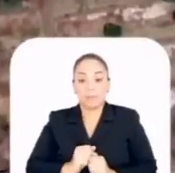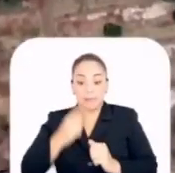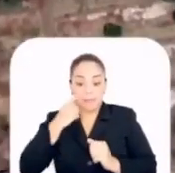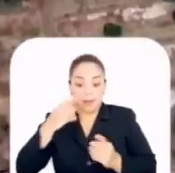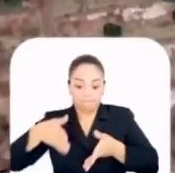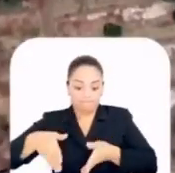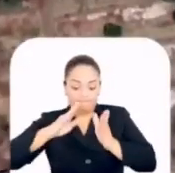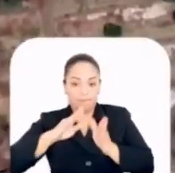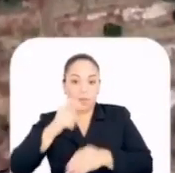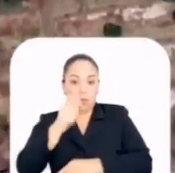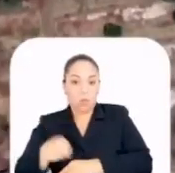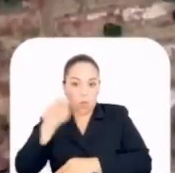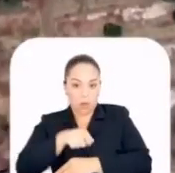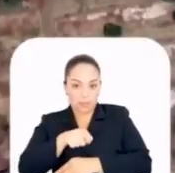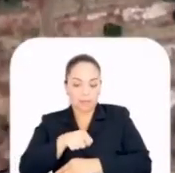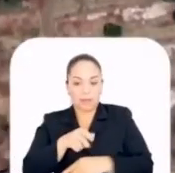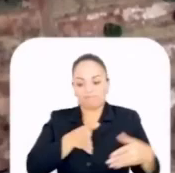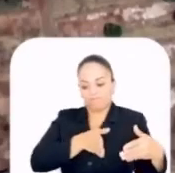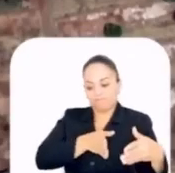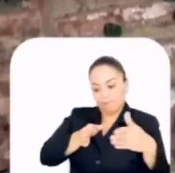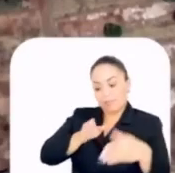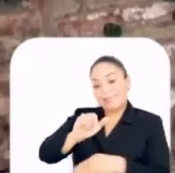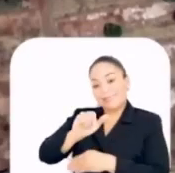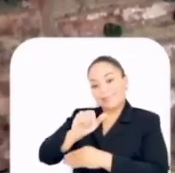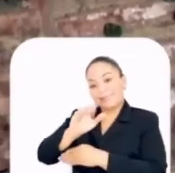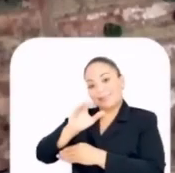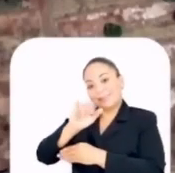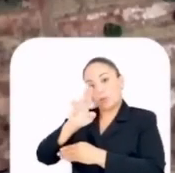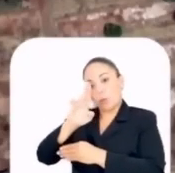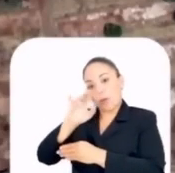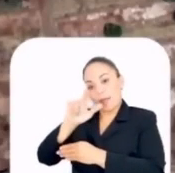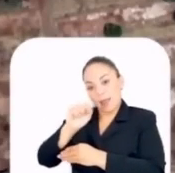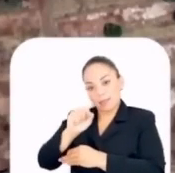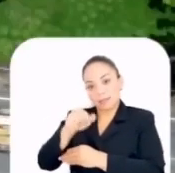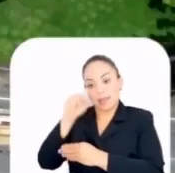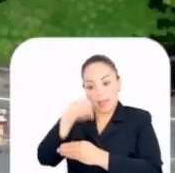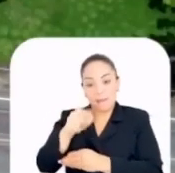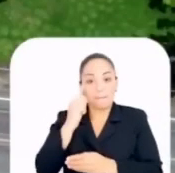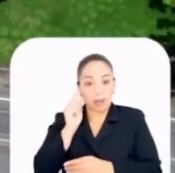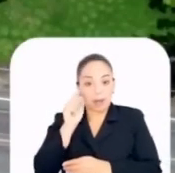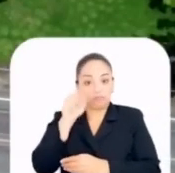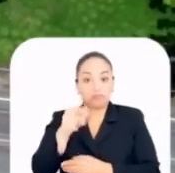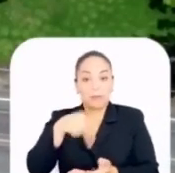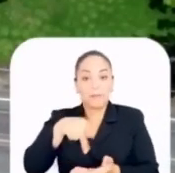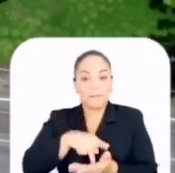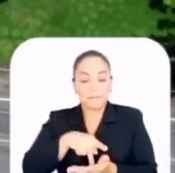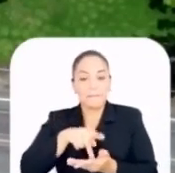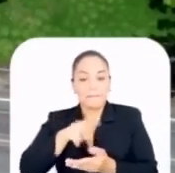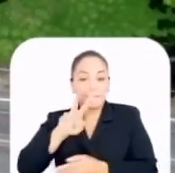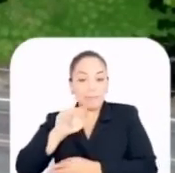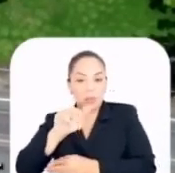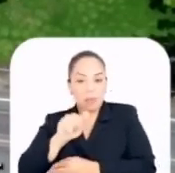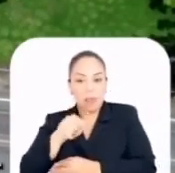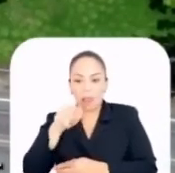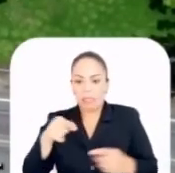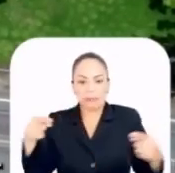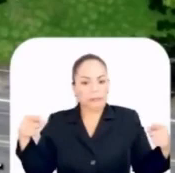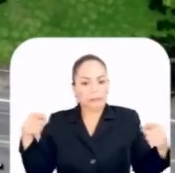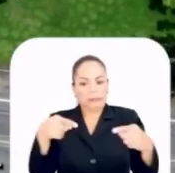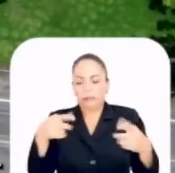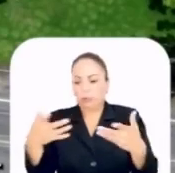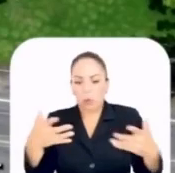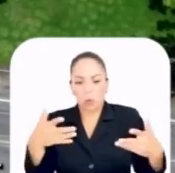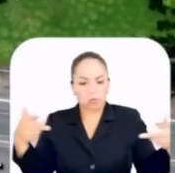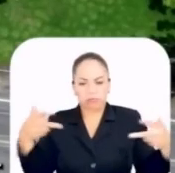en el cruce de la vía La Huásima Ciruelas con el Parque Viva, esta ruta colapsa en ambos sentidos, en una